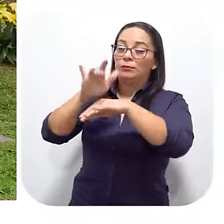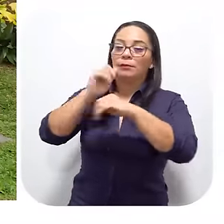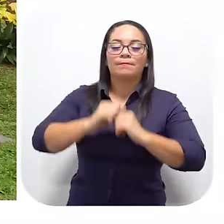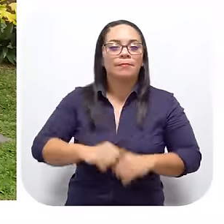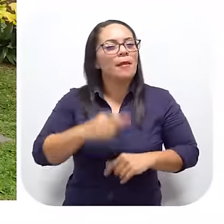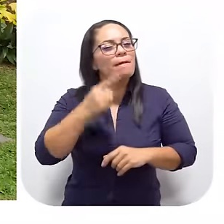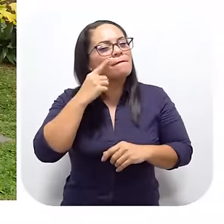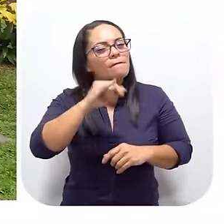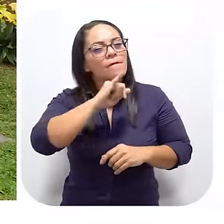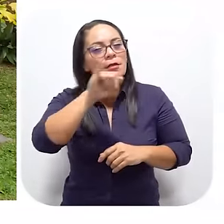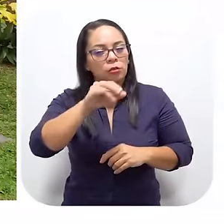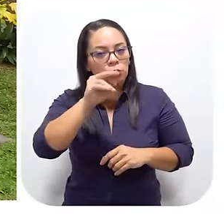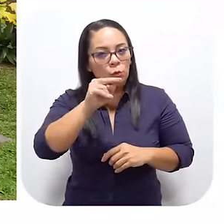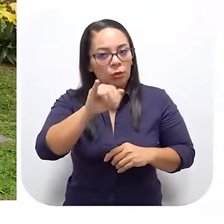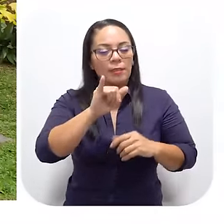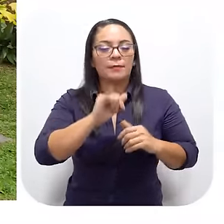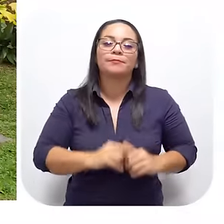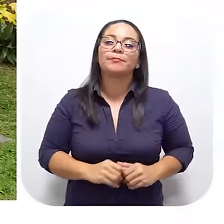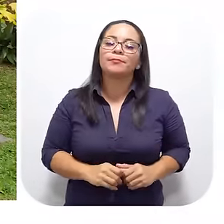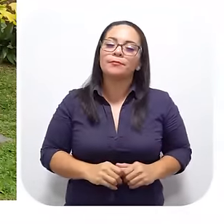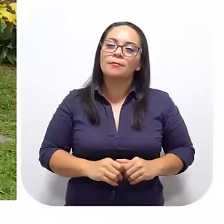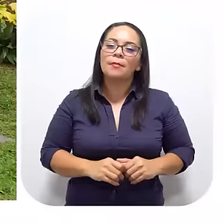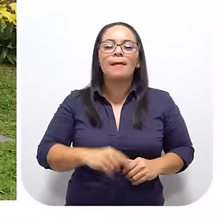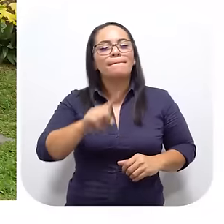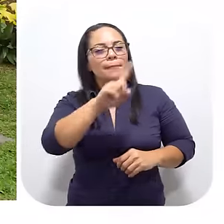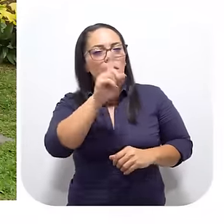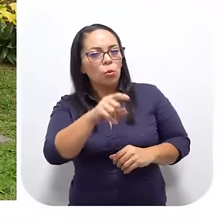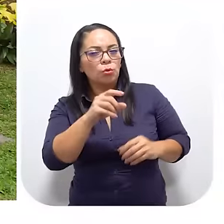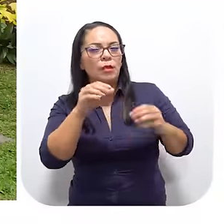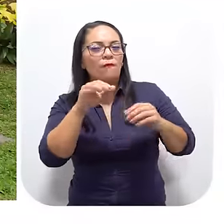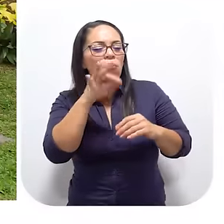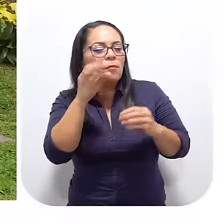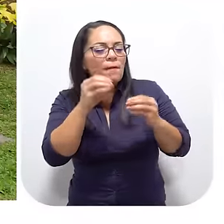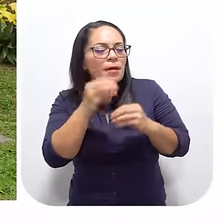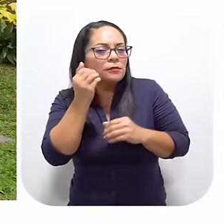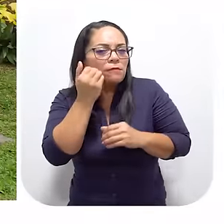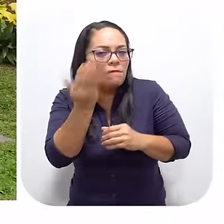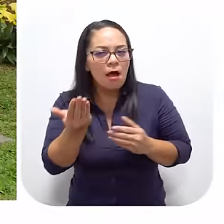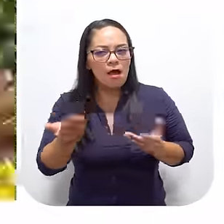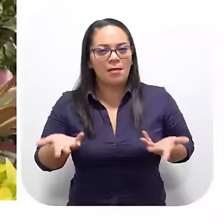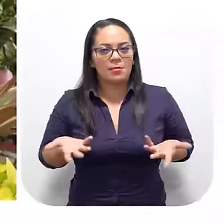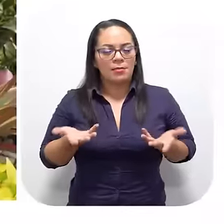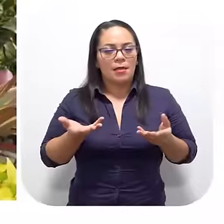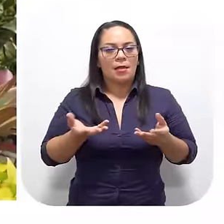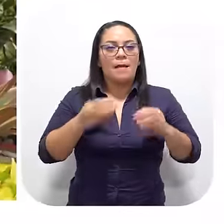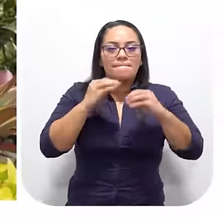Y bueno Don Johnny No hay maneras más Diría yo No fáciles